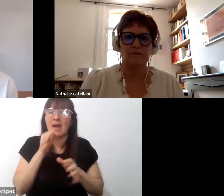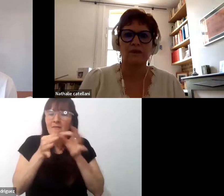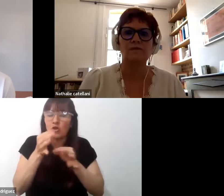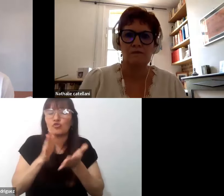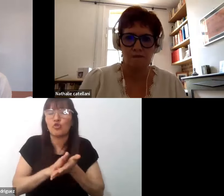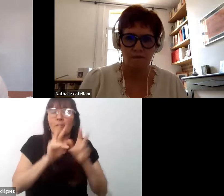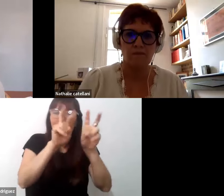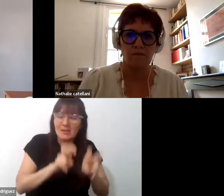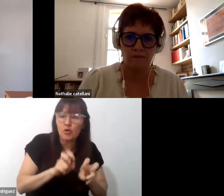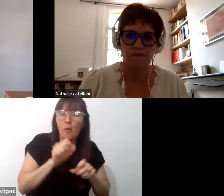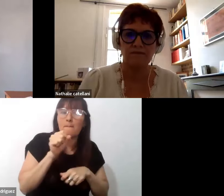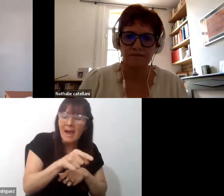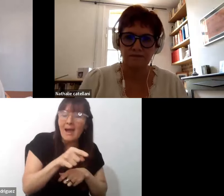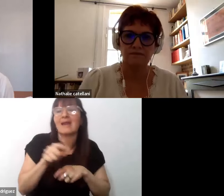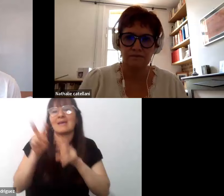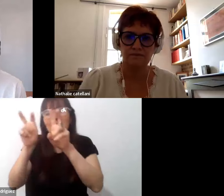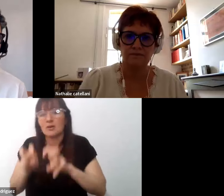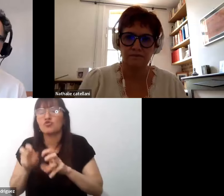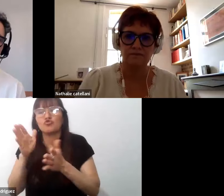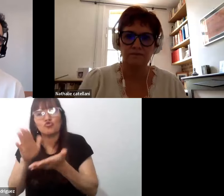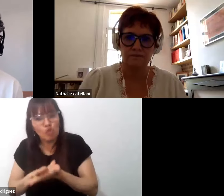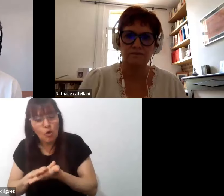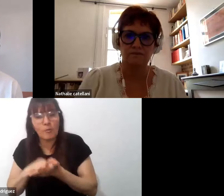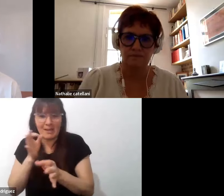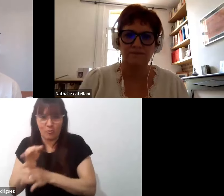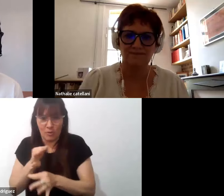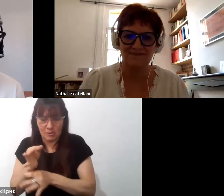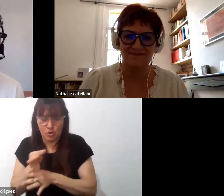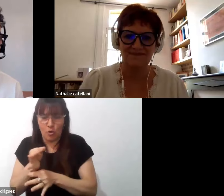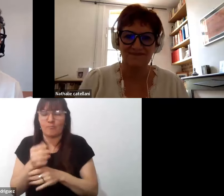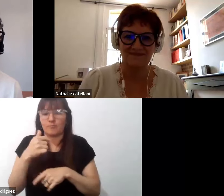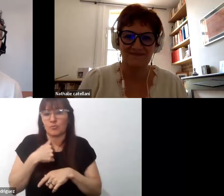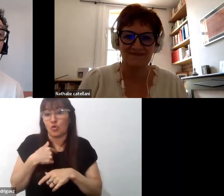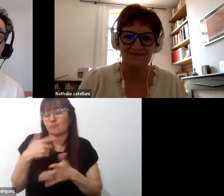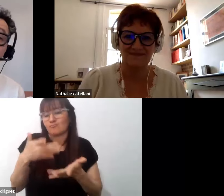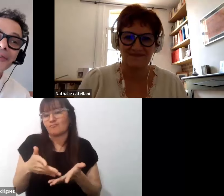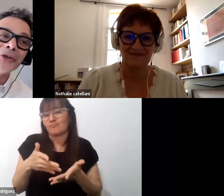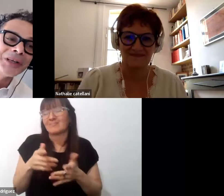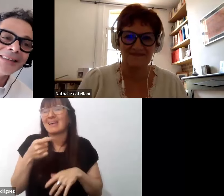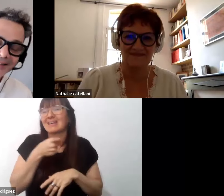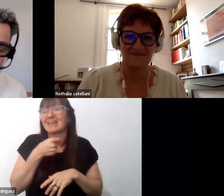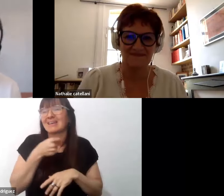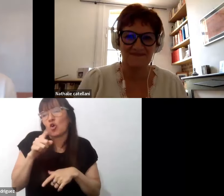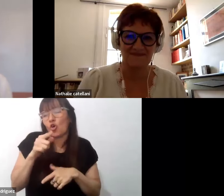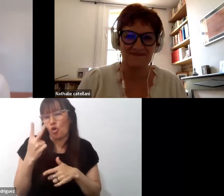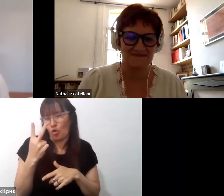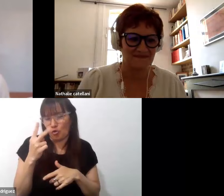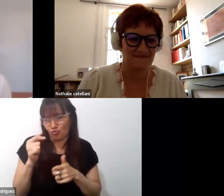y la investigación sobre la educación, yo voy a tratar de introducir otras dos preposiciones